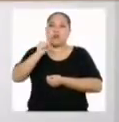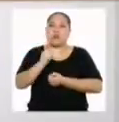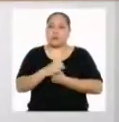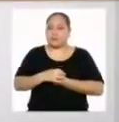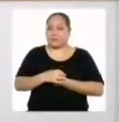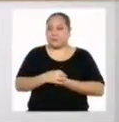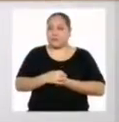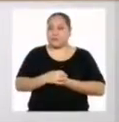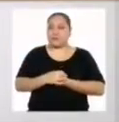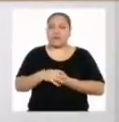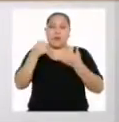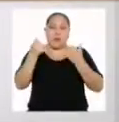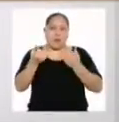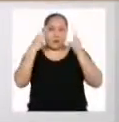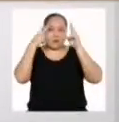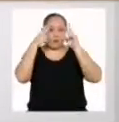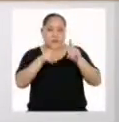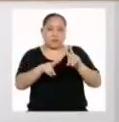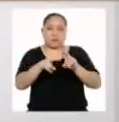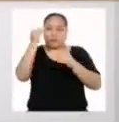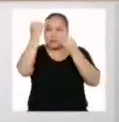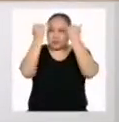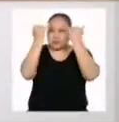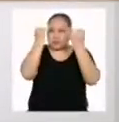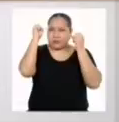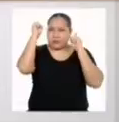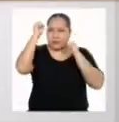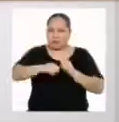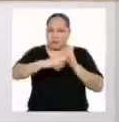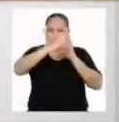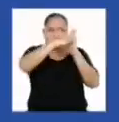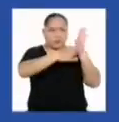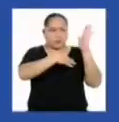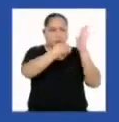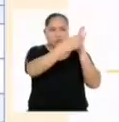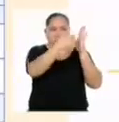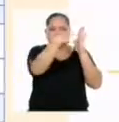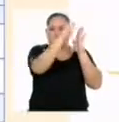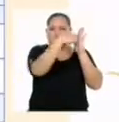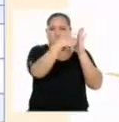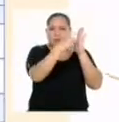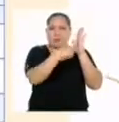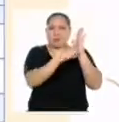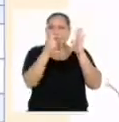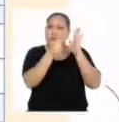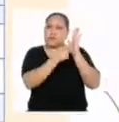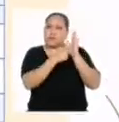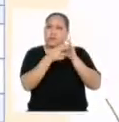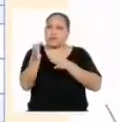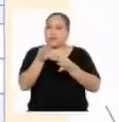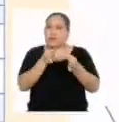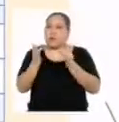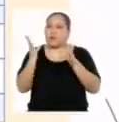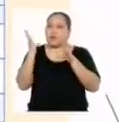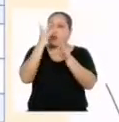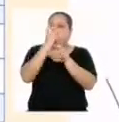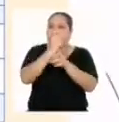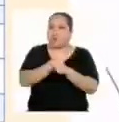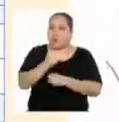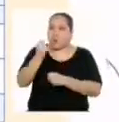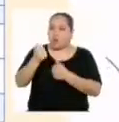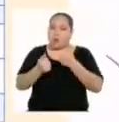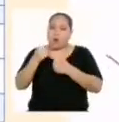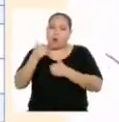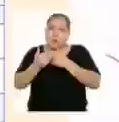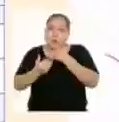Ahora, Veamos de acuerdo a nuestros criterios si hemos cumplido los asignados para esta fase. Describimos de manera resumida el